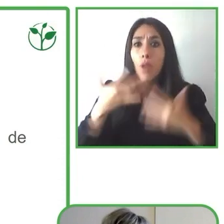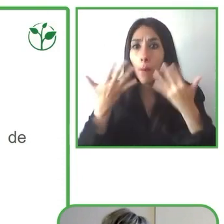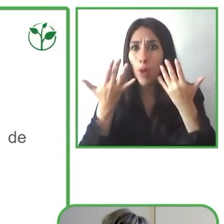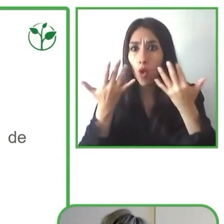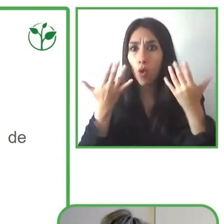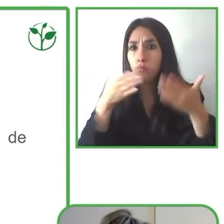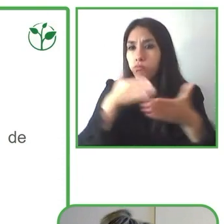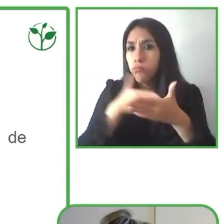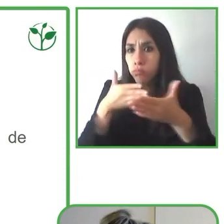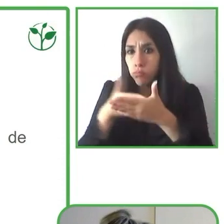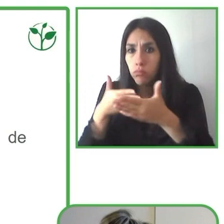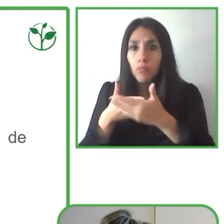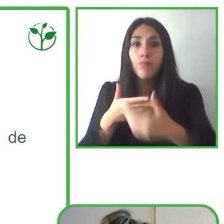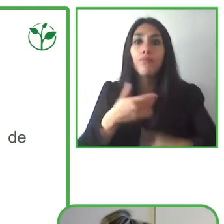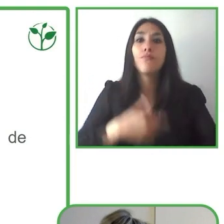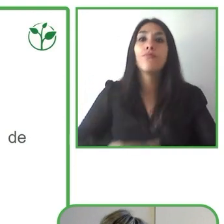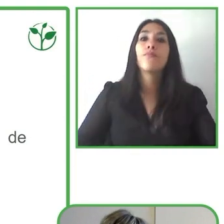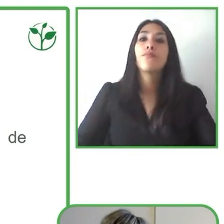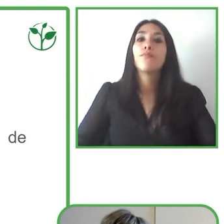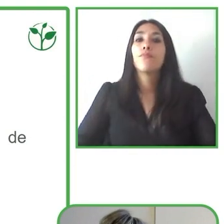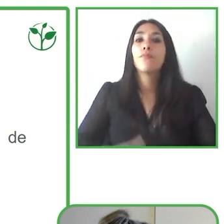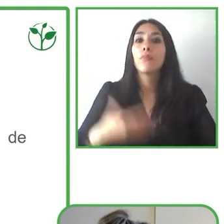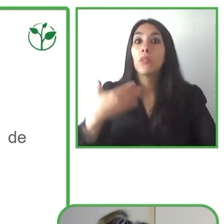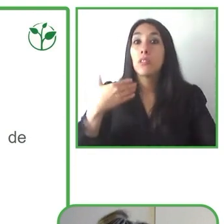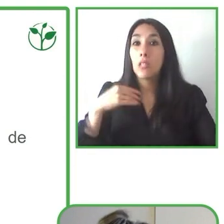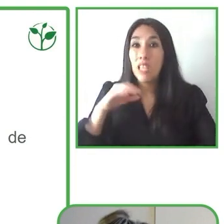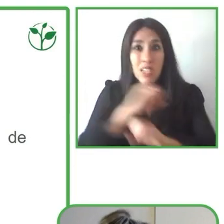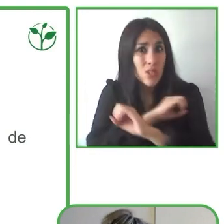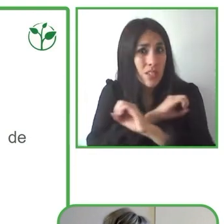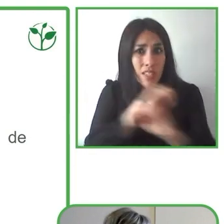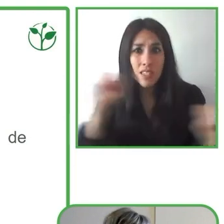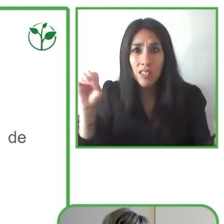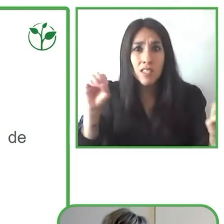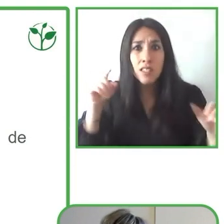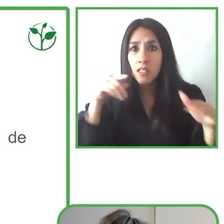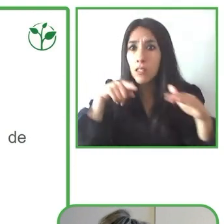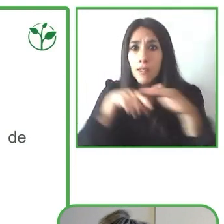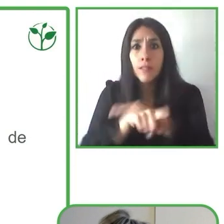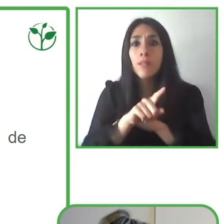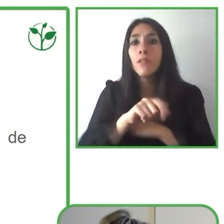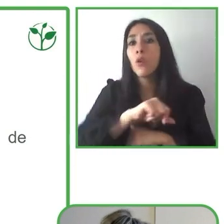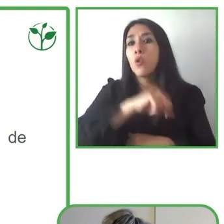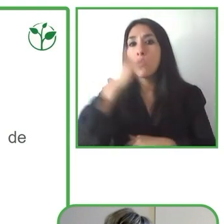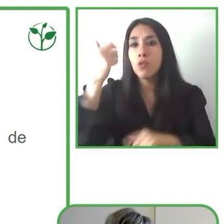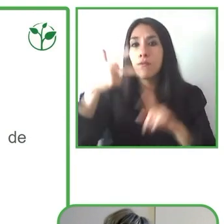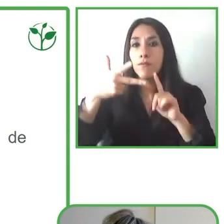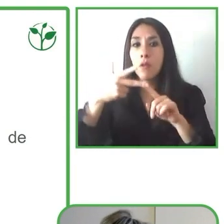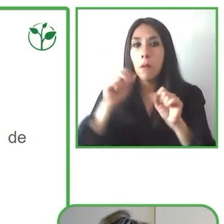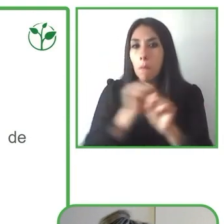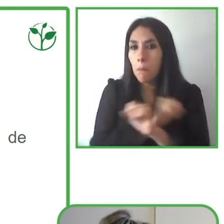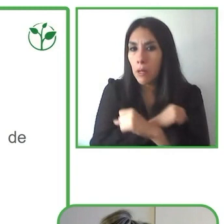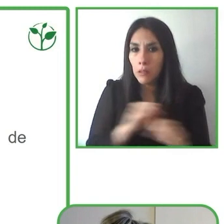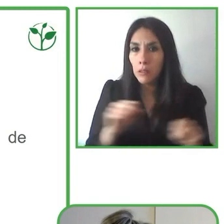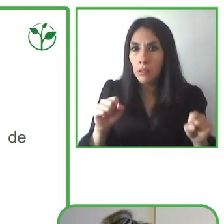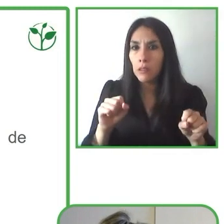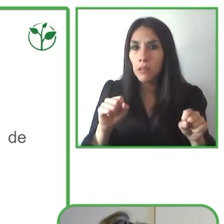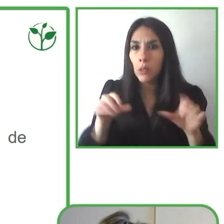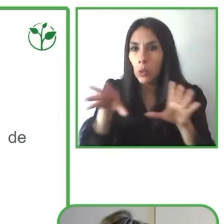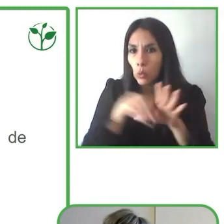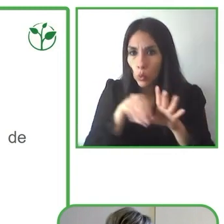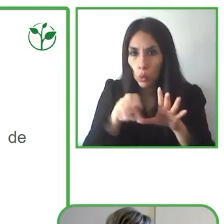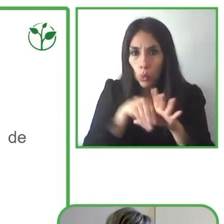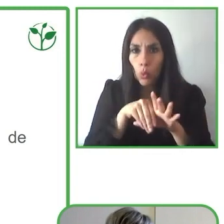imposible practicar la inclusión sin transformar la comunicación. Tercera, es